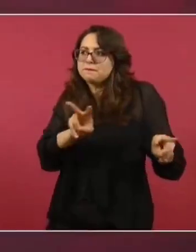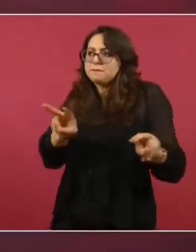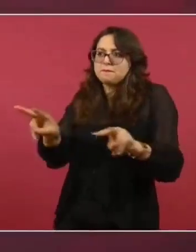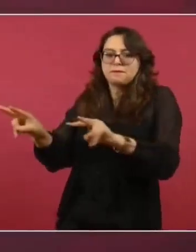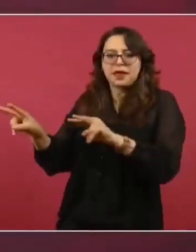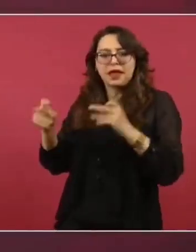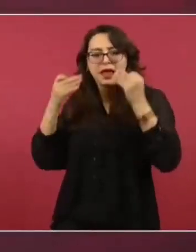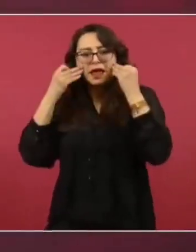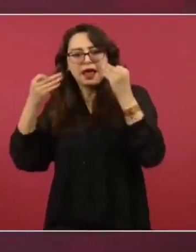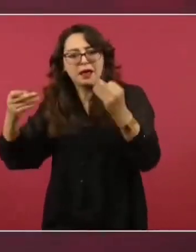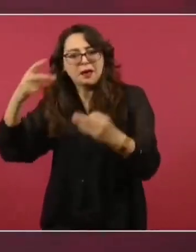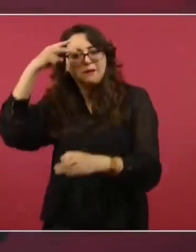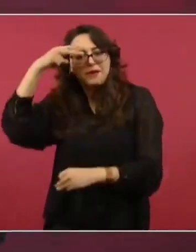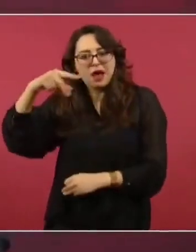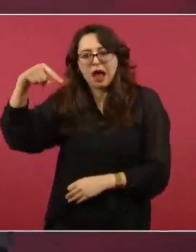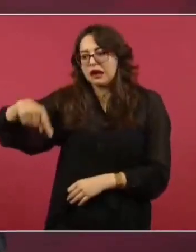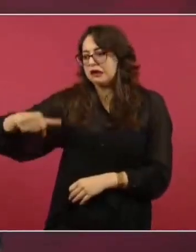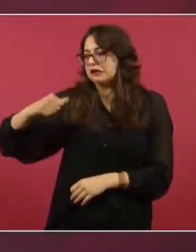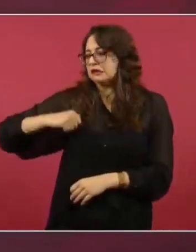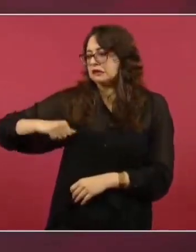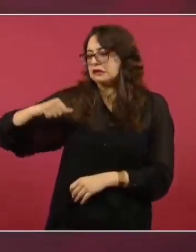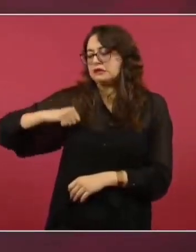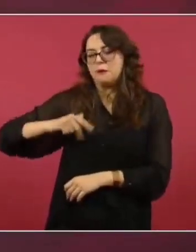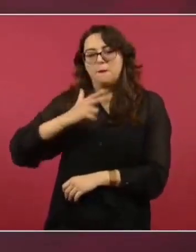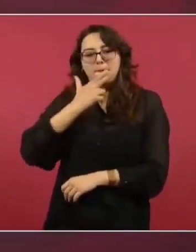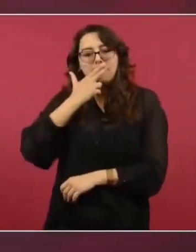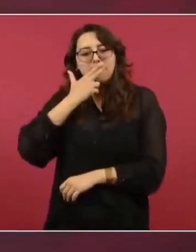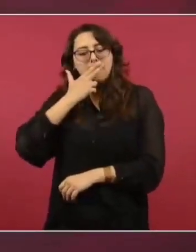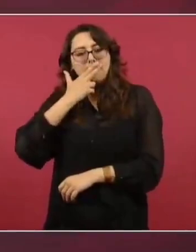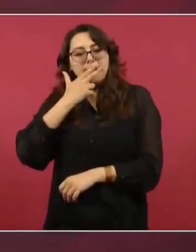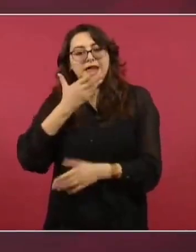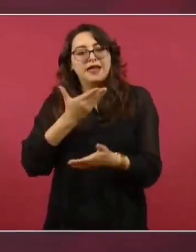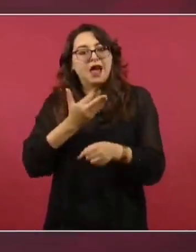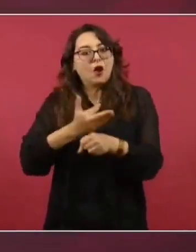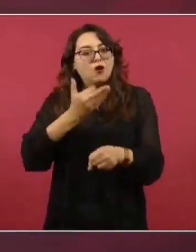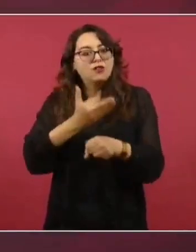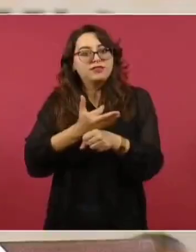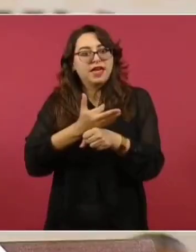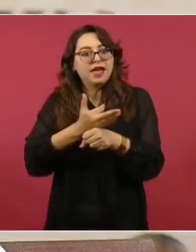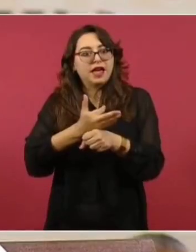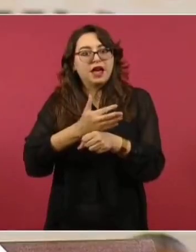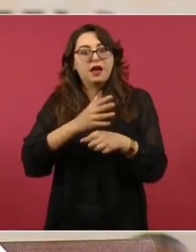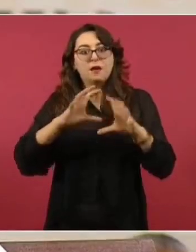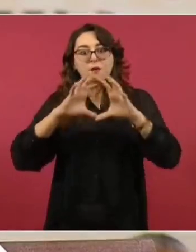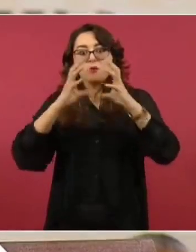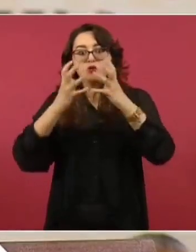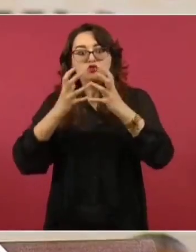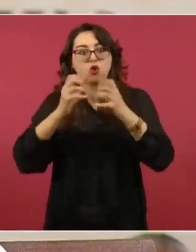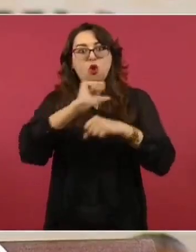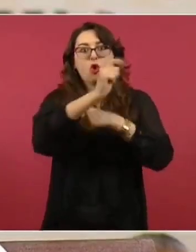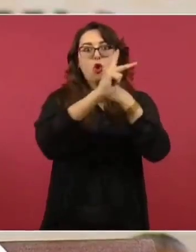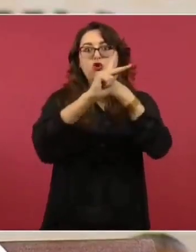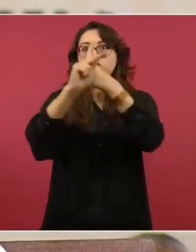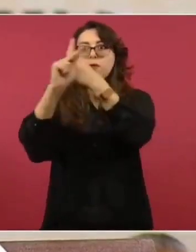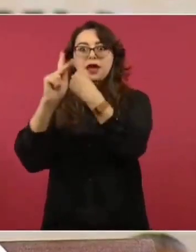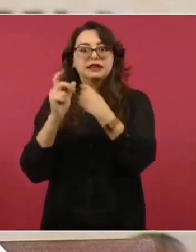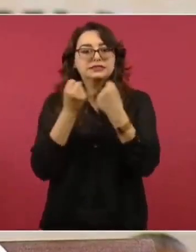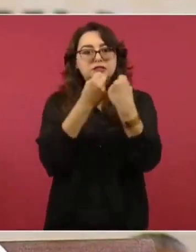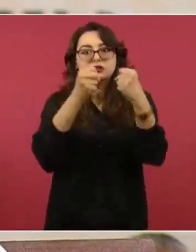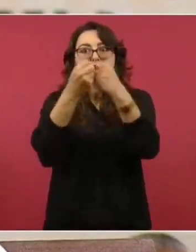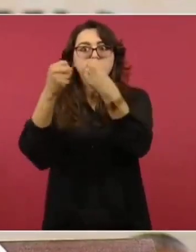y las grandes civilizaciones que nos dieron origen. Y hoy somos su principal socio y su más leal aliado.